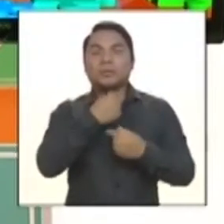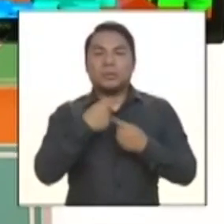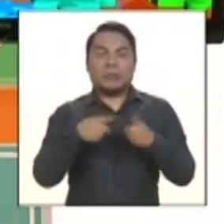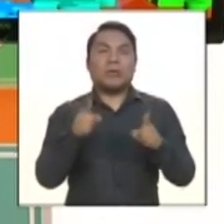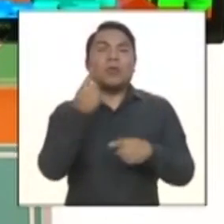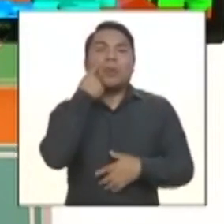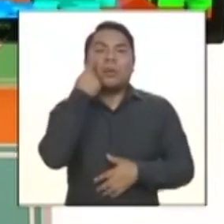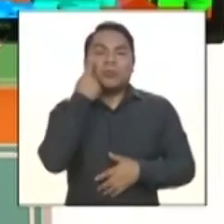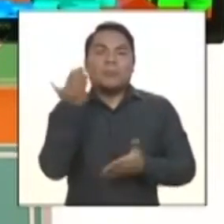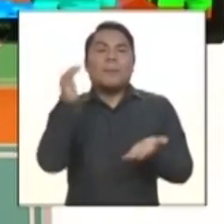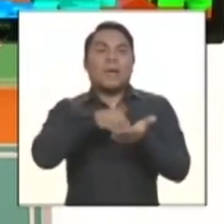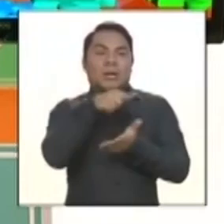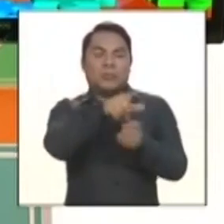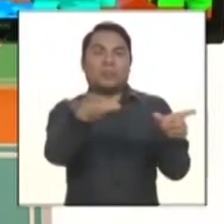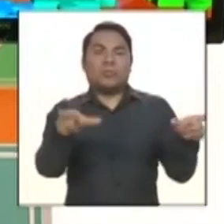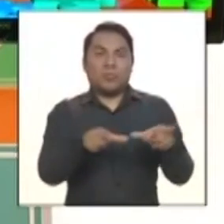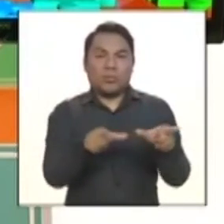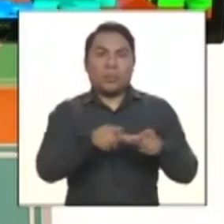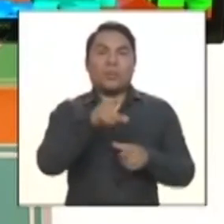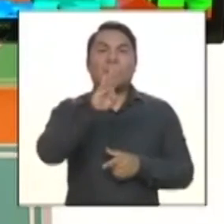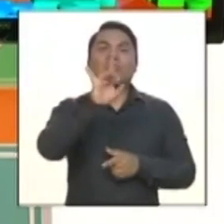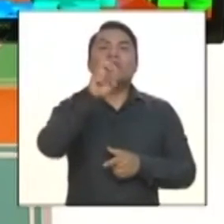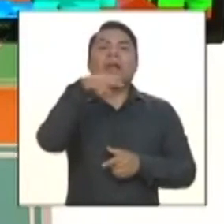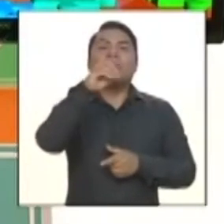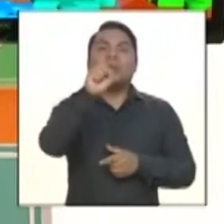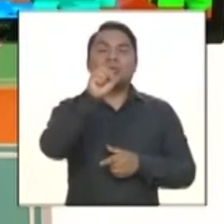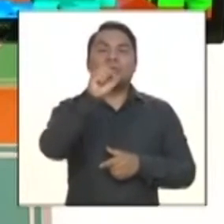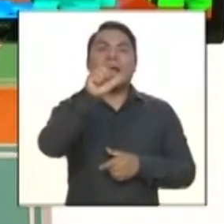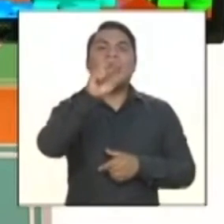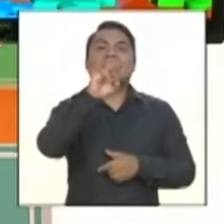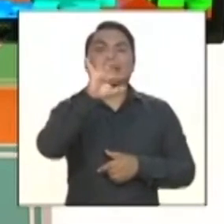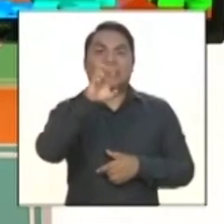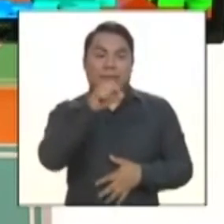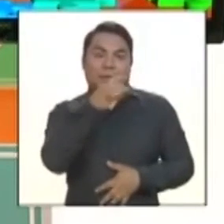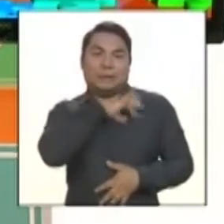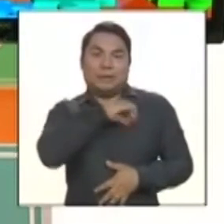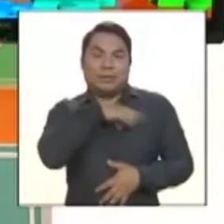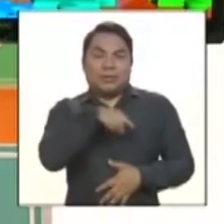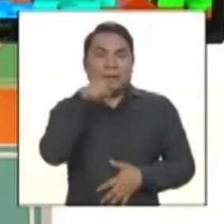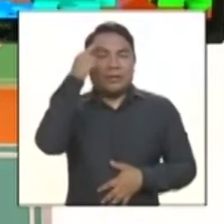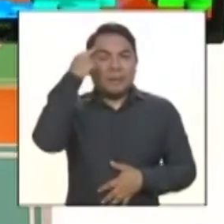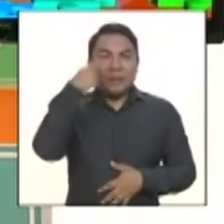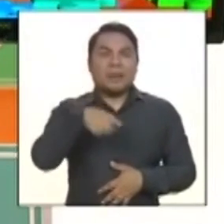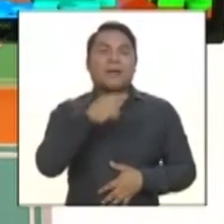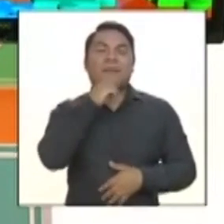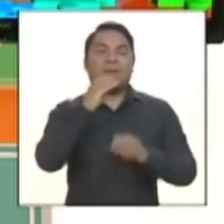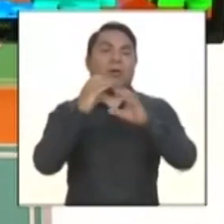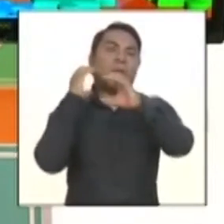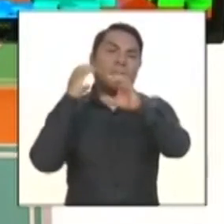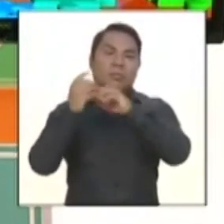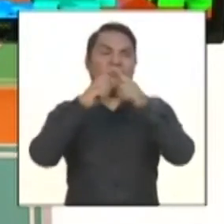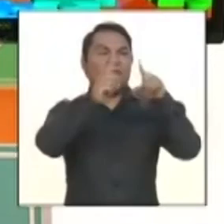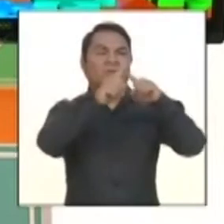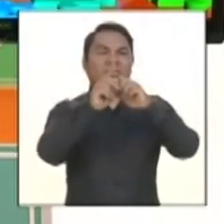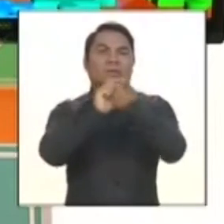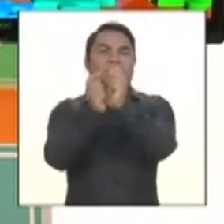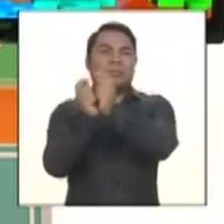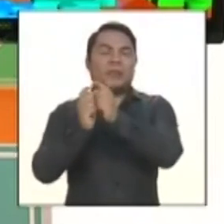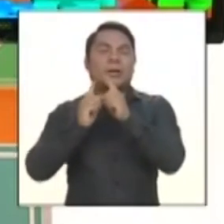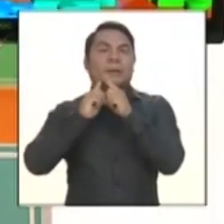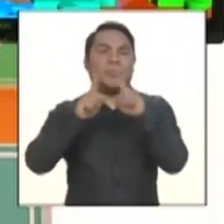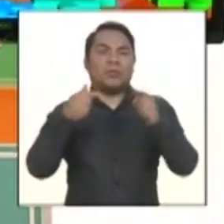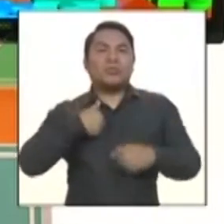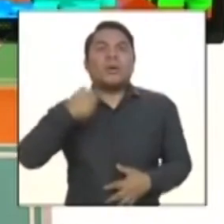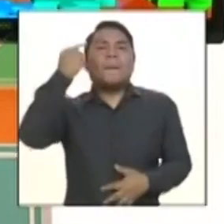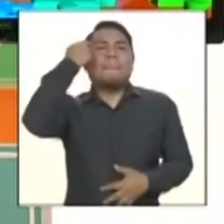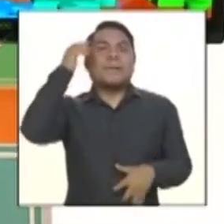conociendo la ciudad, ¿no? Buenos Aires, que es una ciudad, pues, entre comillas, adaptada porque tienen autobuses, ¿no? Ajá. Pero yo pensé